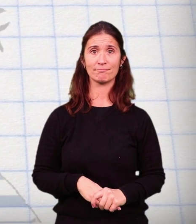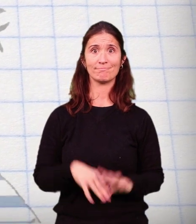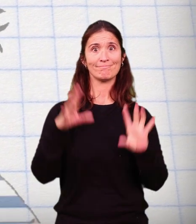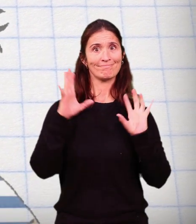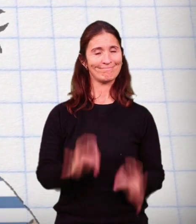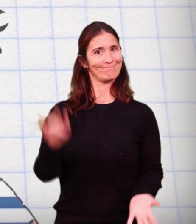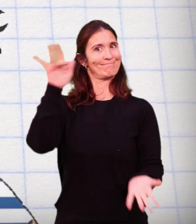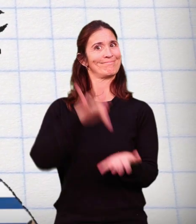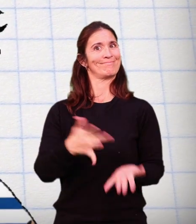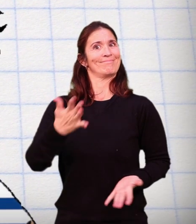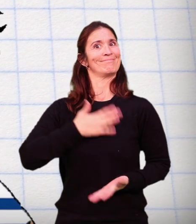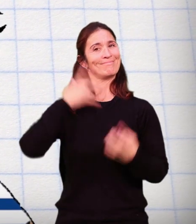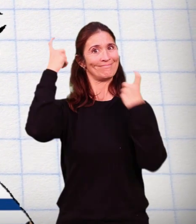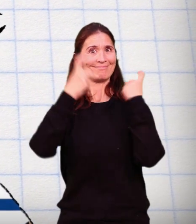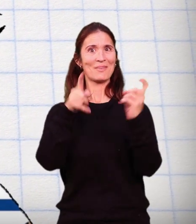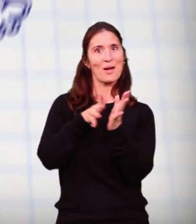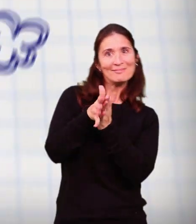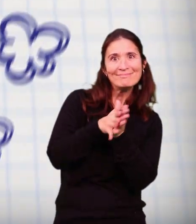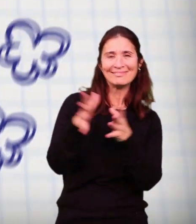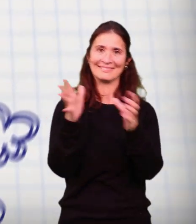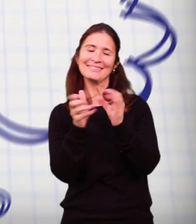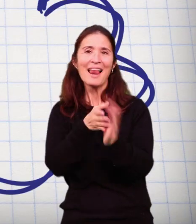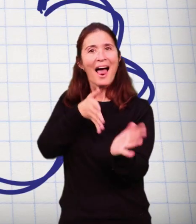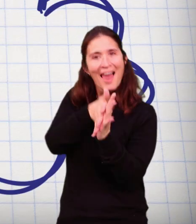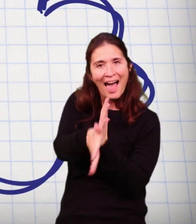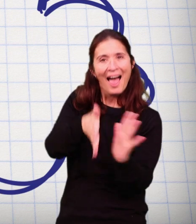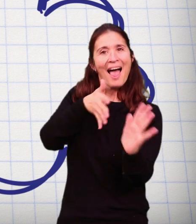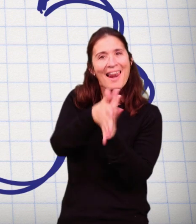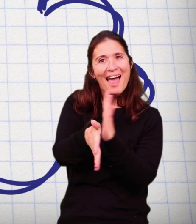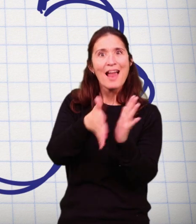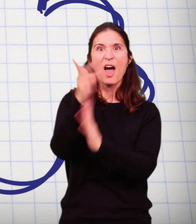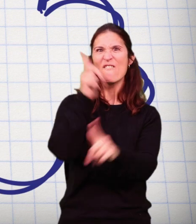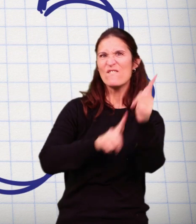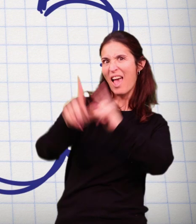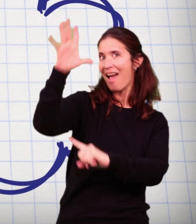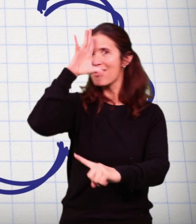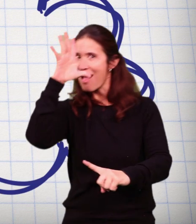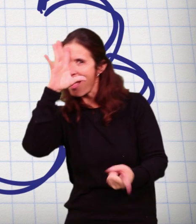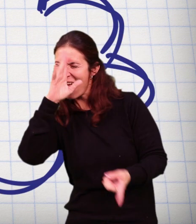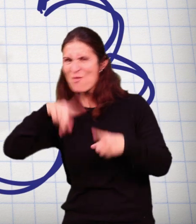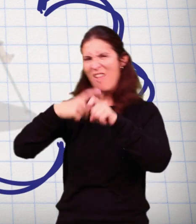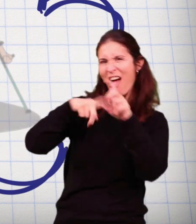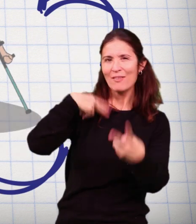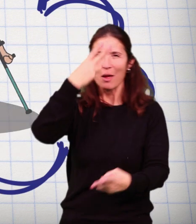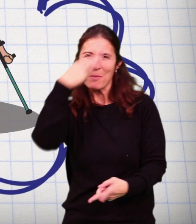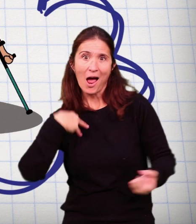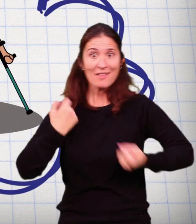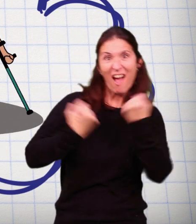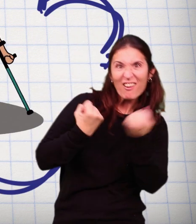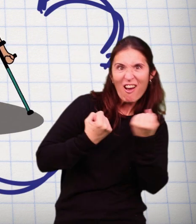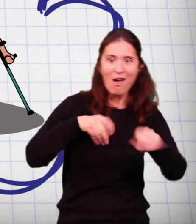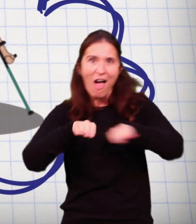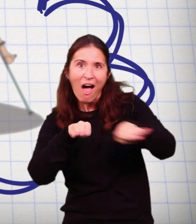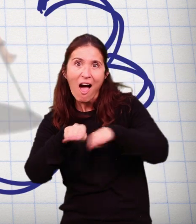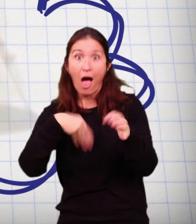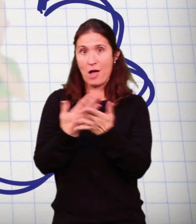Por fin es el turno de Miguel y con entusiasmo empieza a hablar él. Miguel, viajes espaciales, esgrima de piratas, carreras